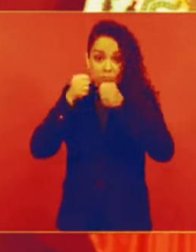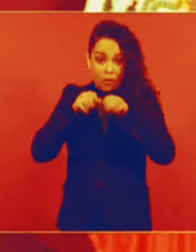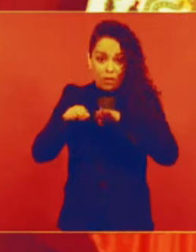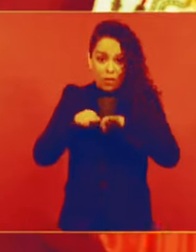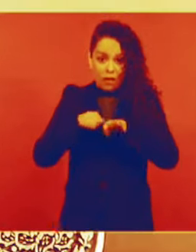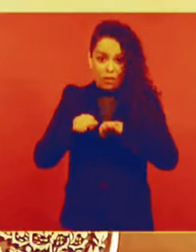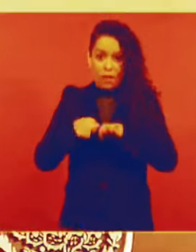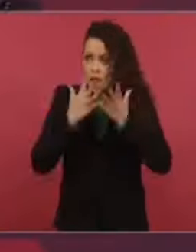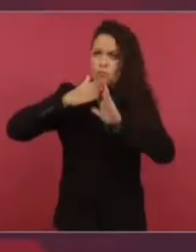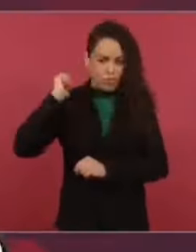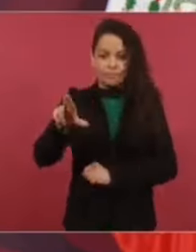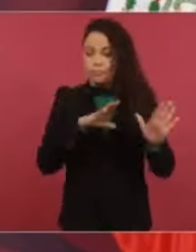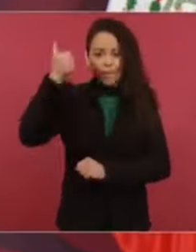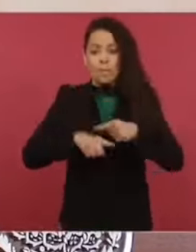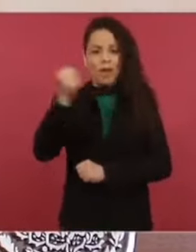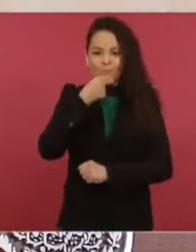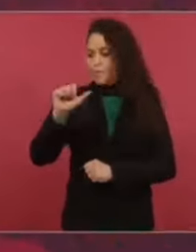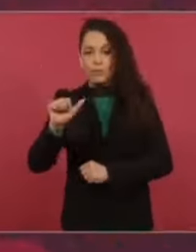que nunca han estado con nosotros.